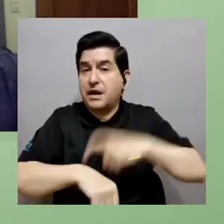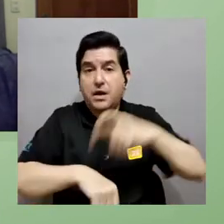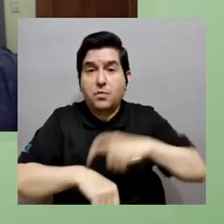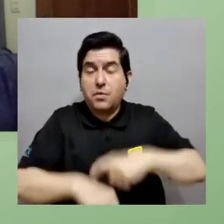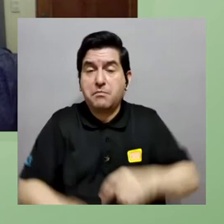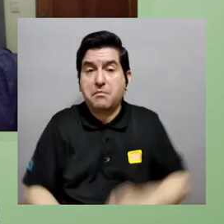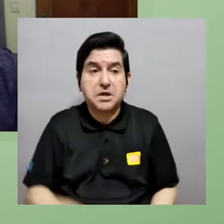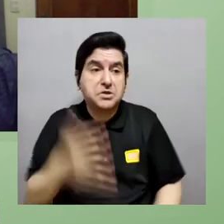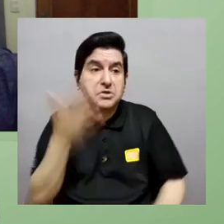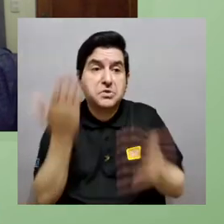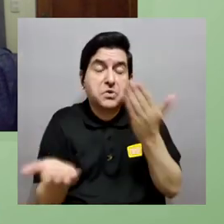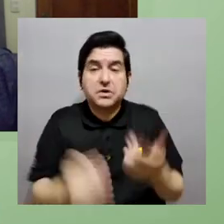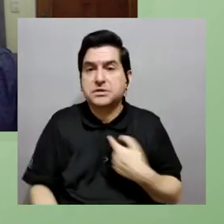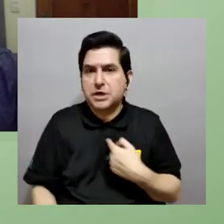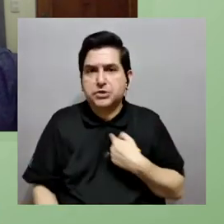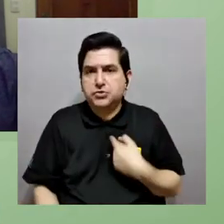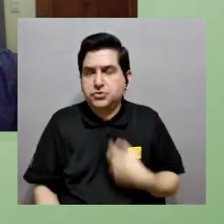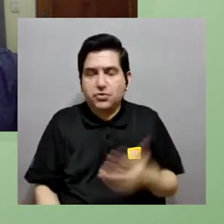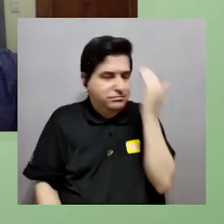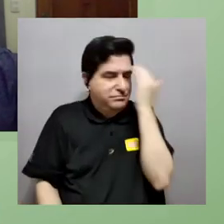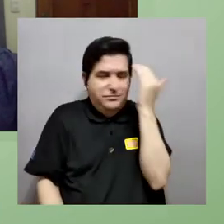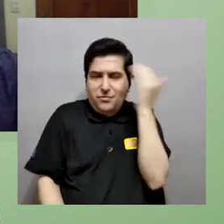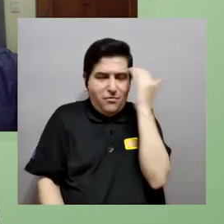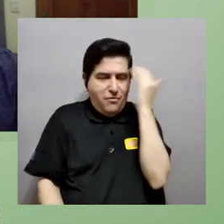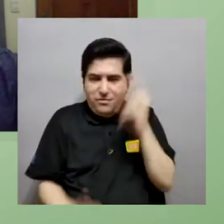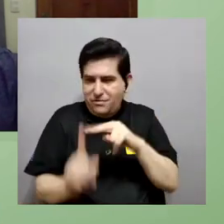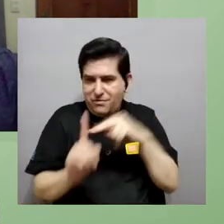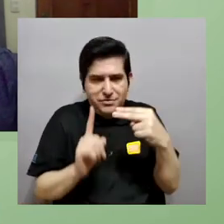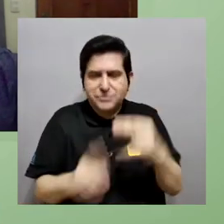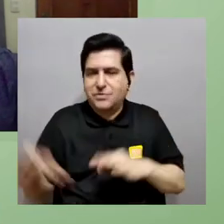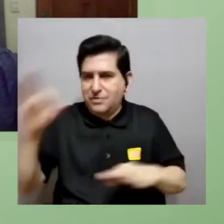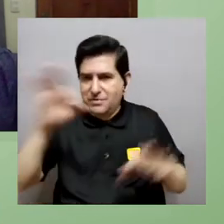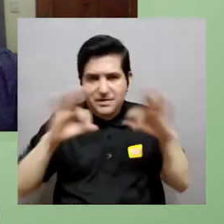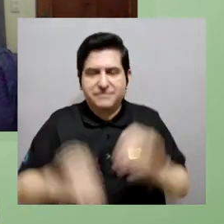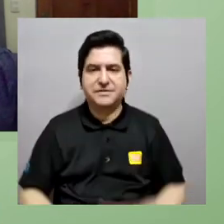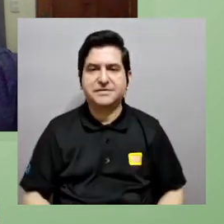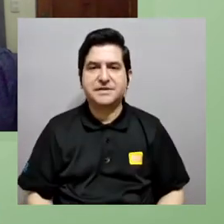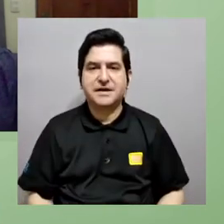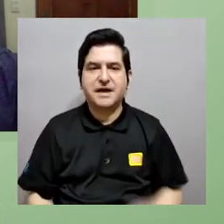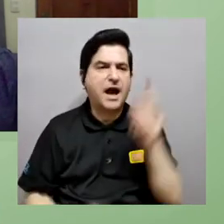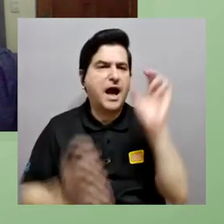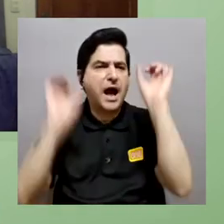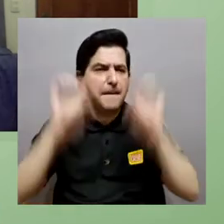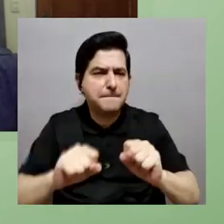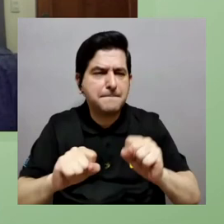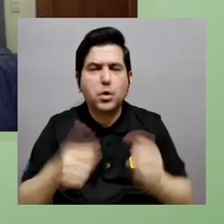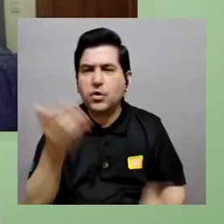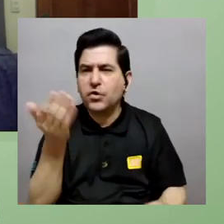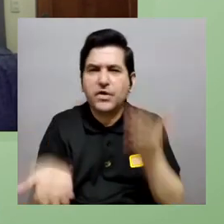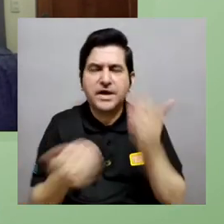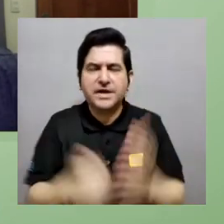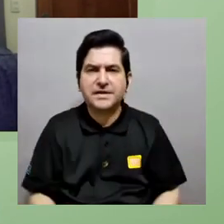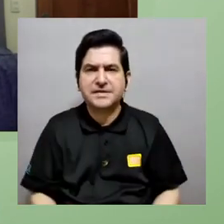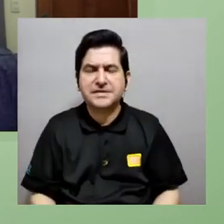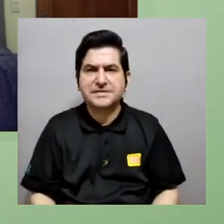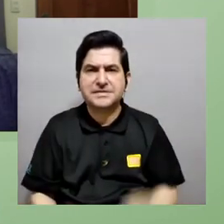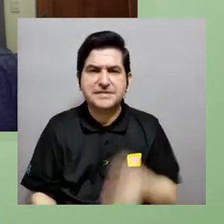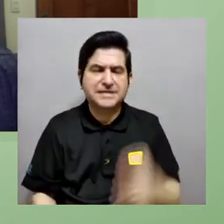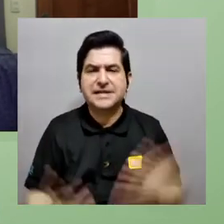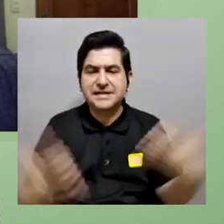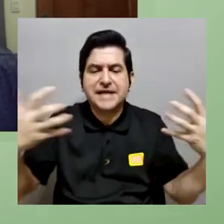átomos y en algún momento van a querer no sé si me ocurre conste que esto es desde mi ignorancia desde este punto de vista de física